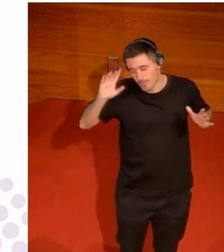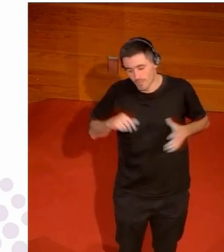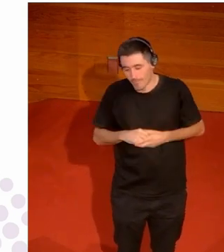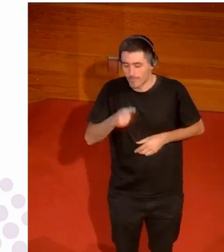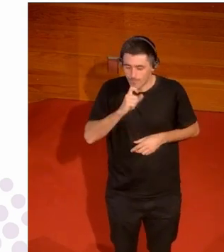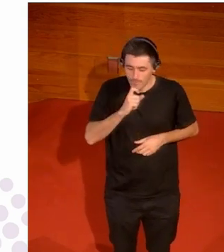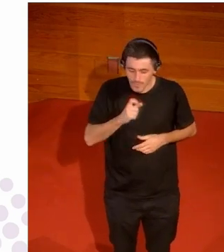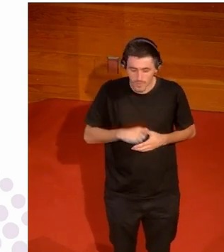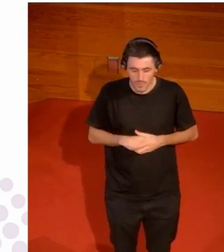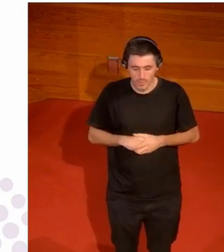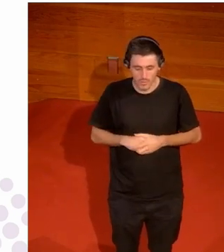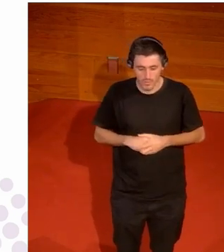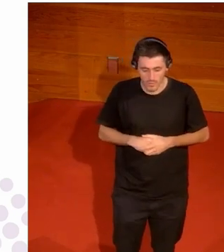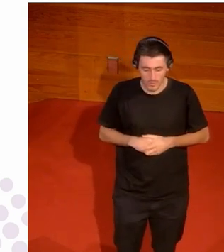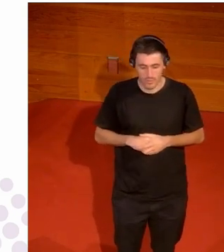y en este caso